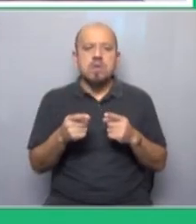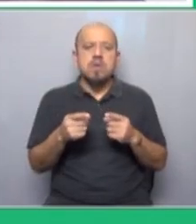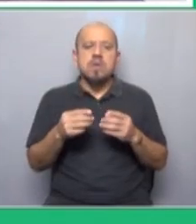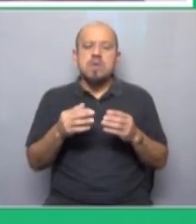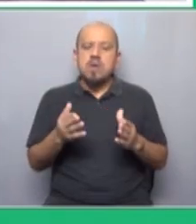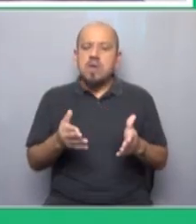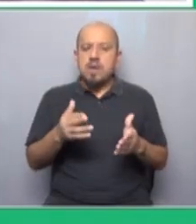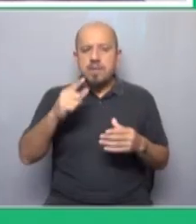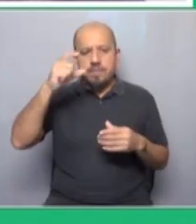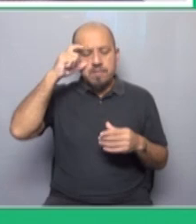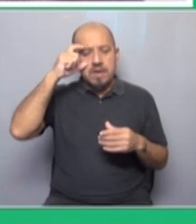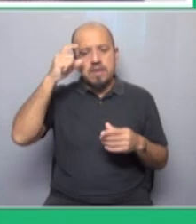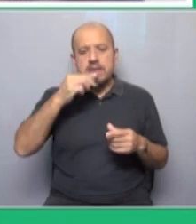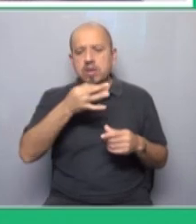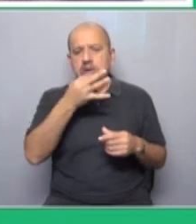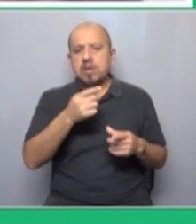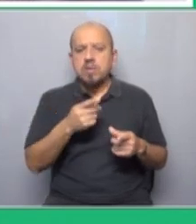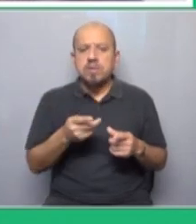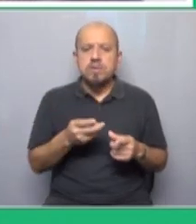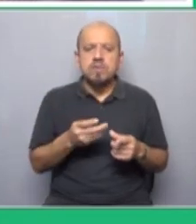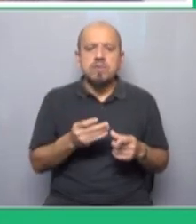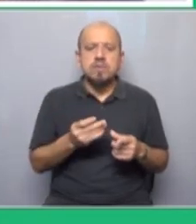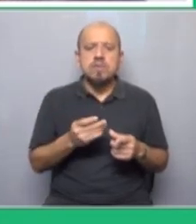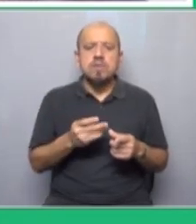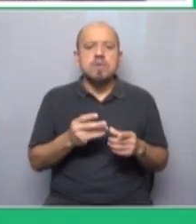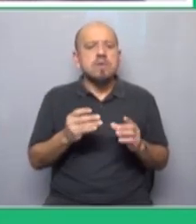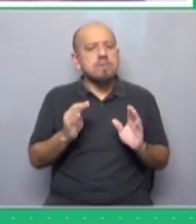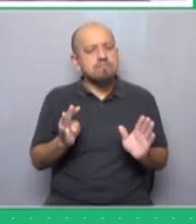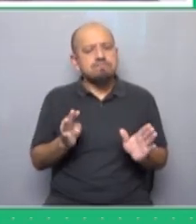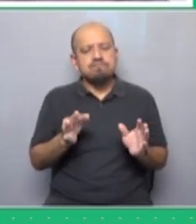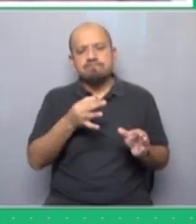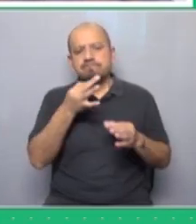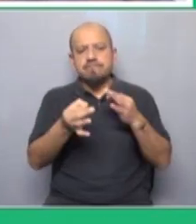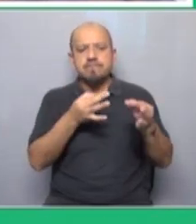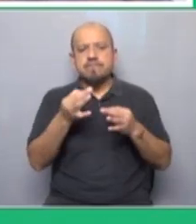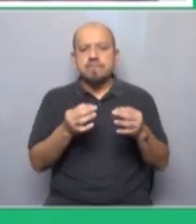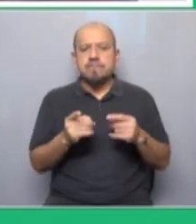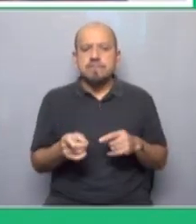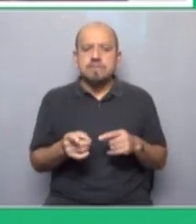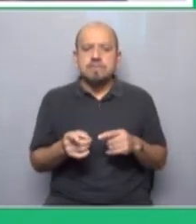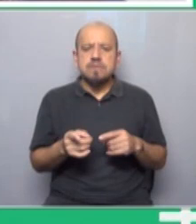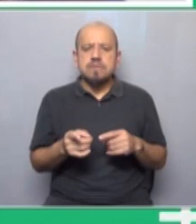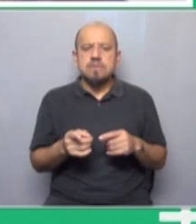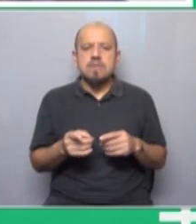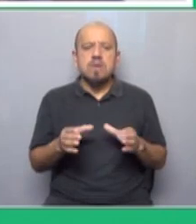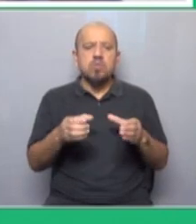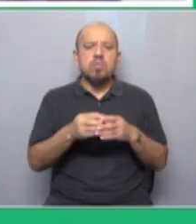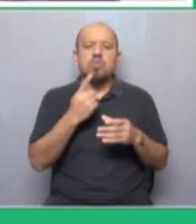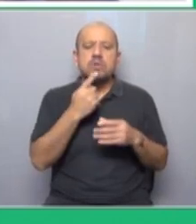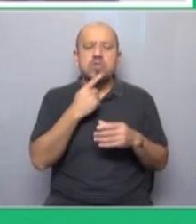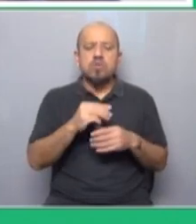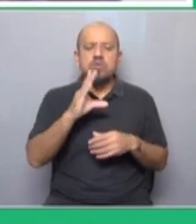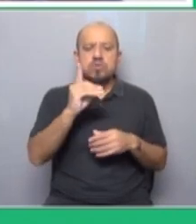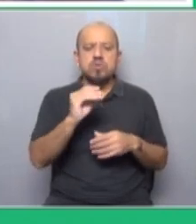parte, lo que dijo Biden es una retórica. En el sentido de que el Partido Demócrata en Estados